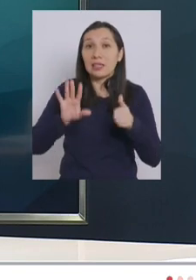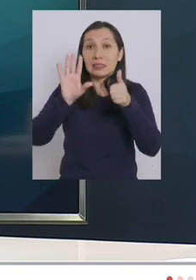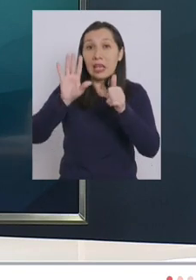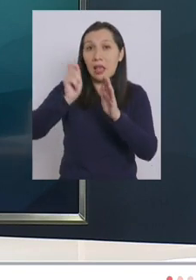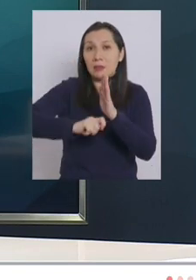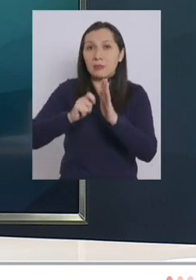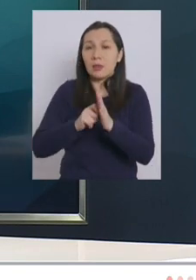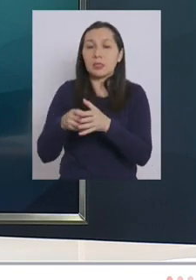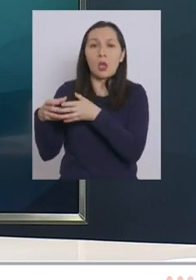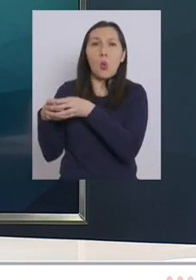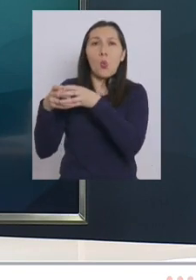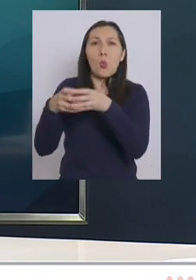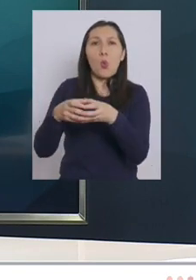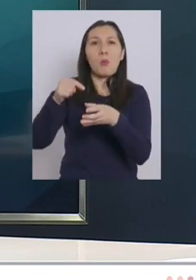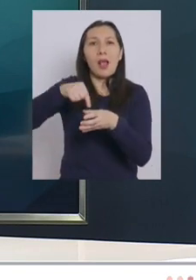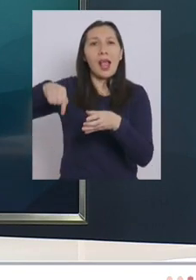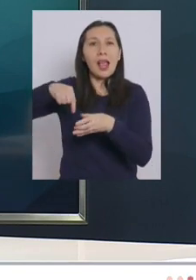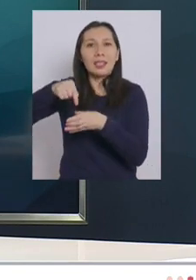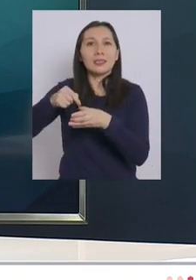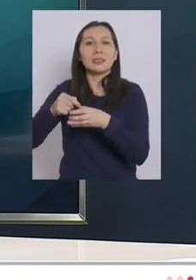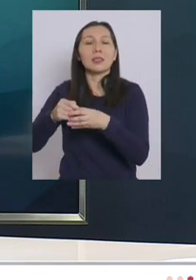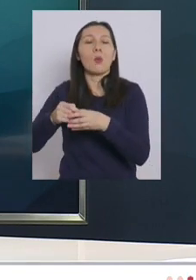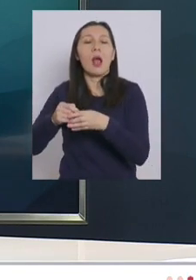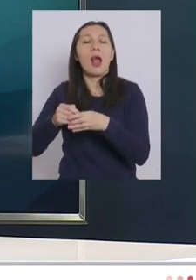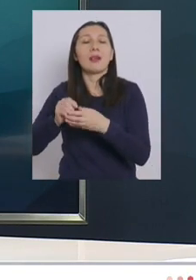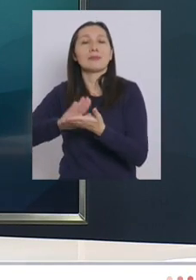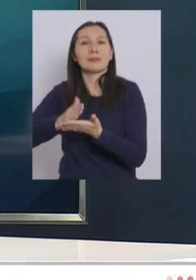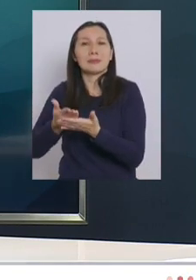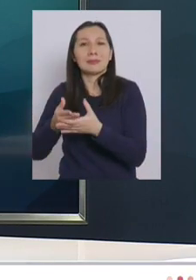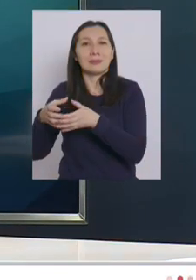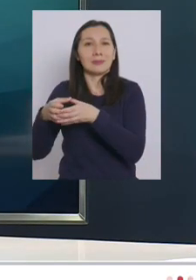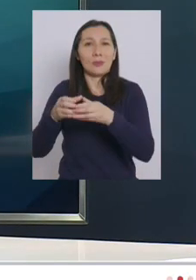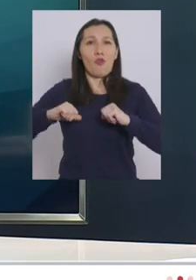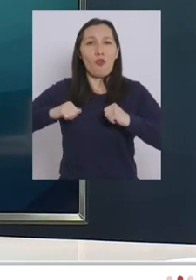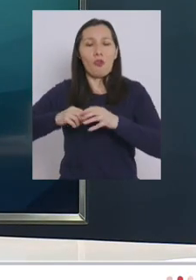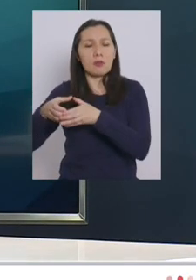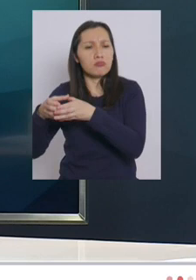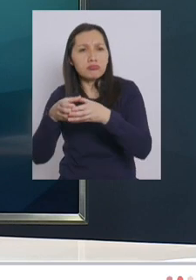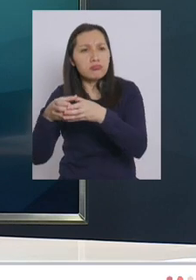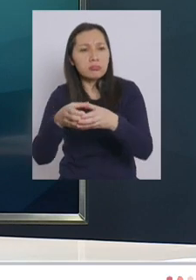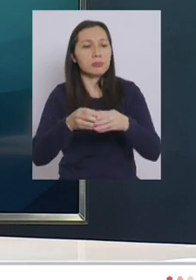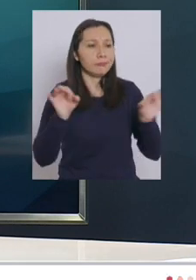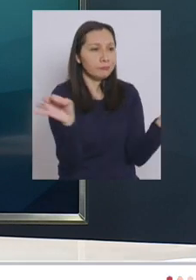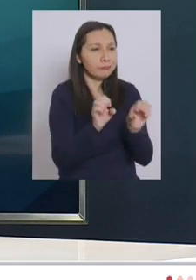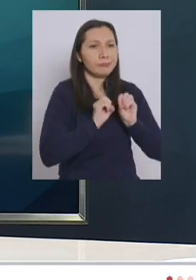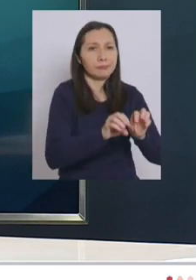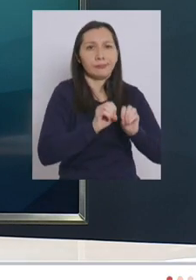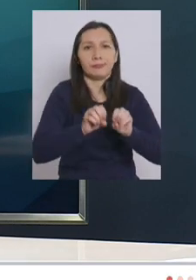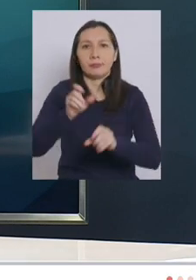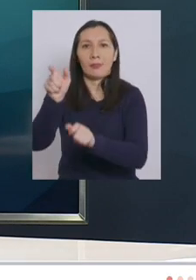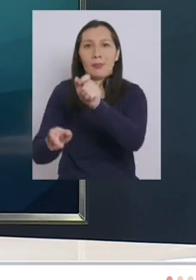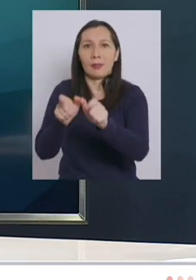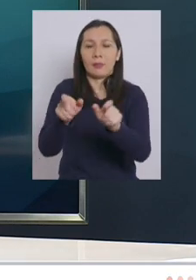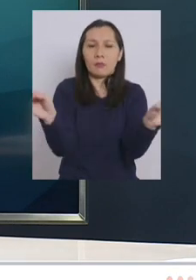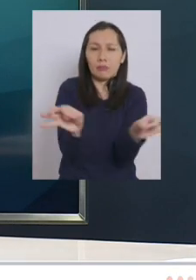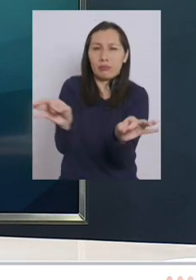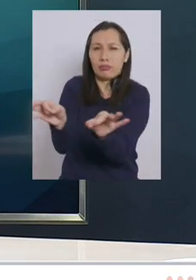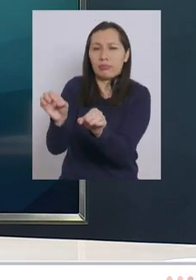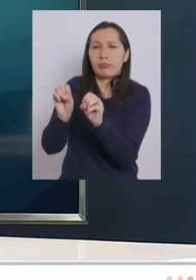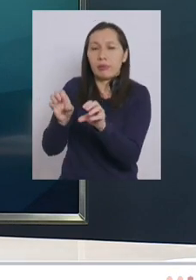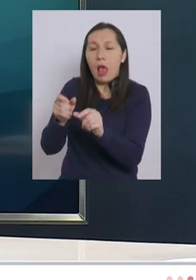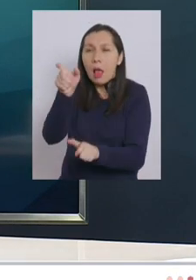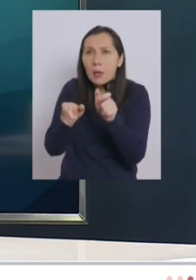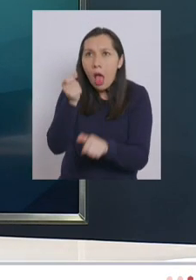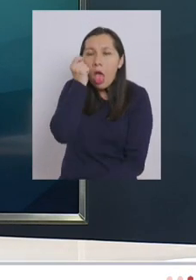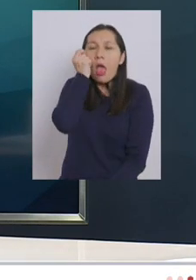seis meses con las cuadrillas sanitarias en terreno donde ellos estos jóvenes están educando a las personas para que